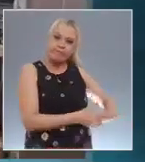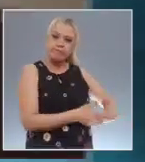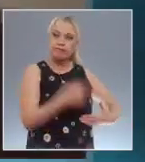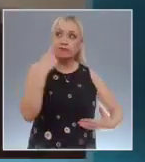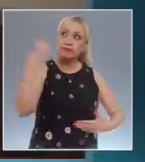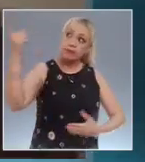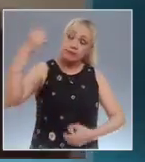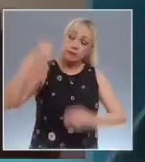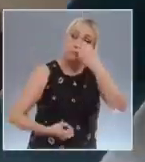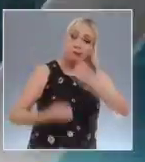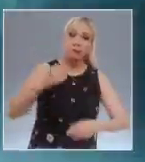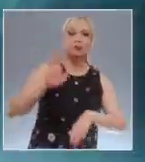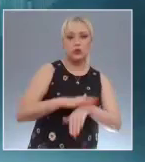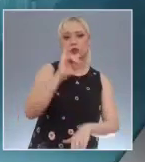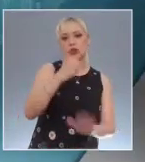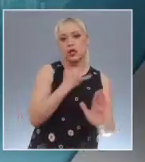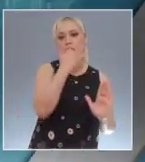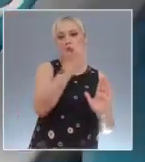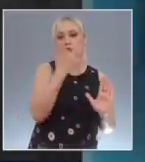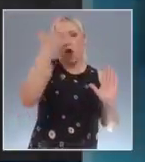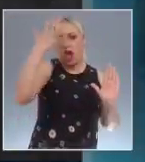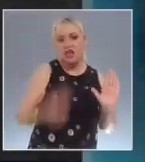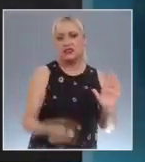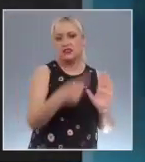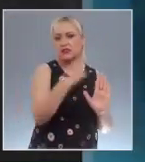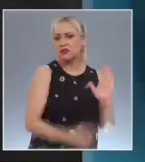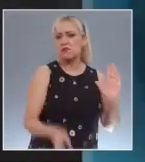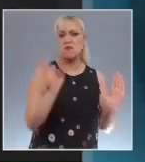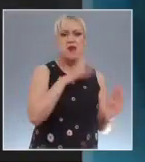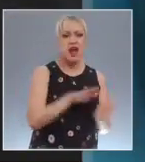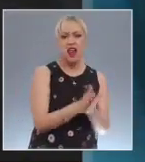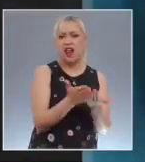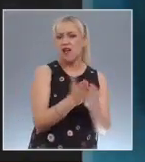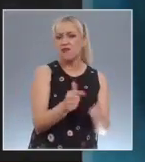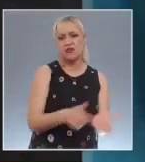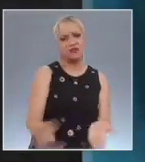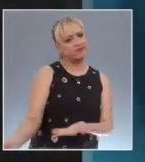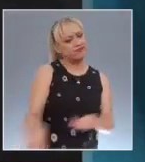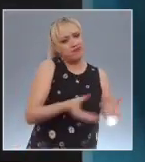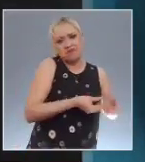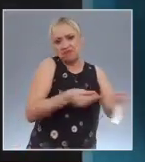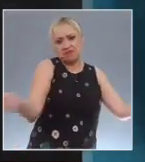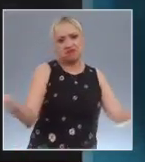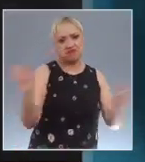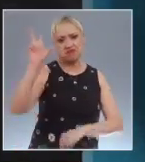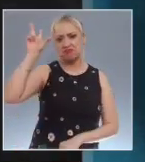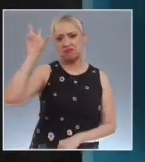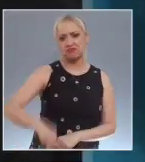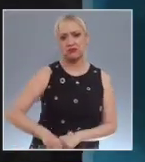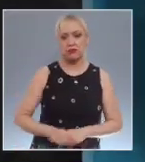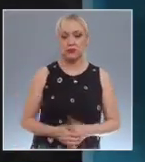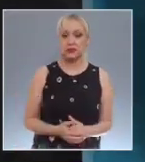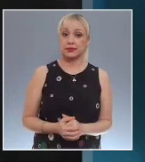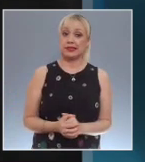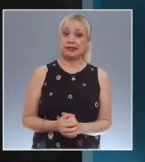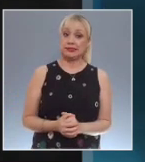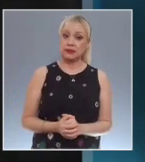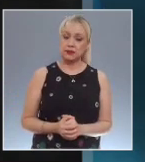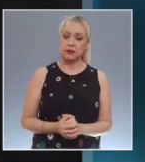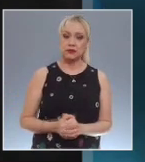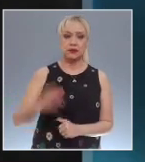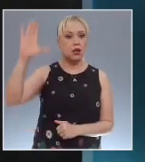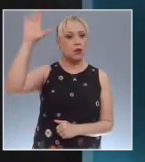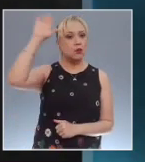detectados en los textos. La Comisión de Derechos Humanos de Morelos suspendió sus actividades en Cuernavaca